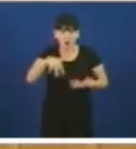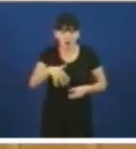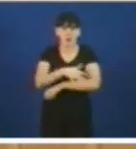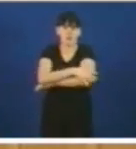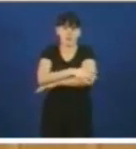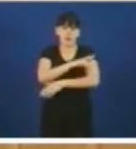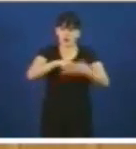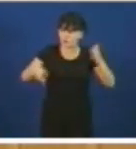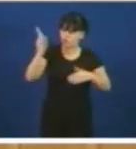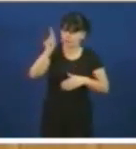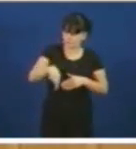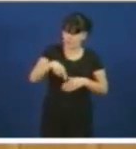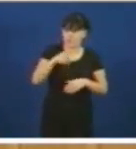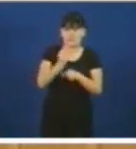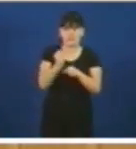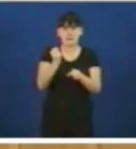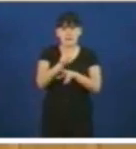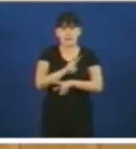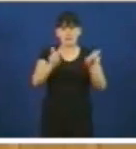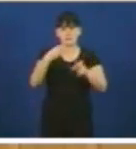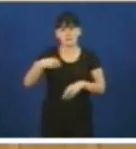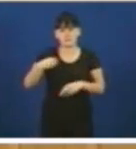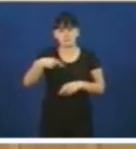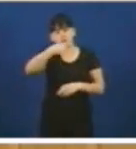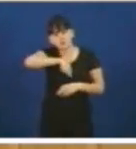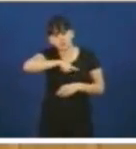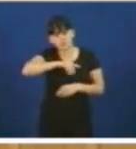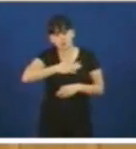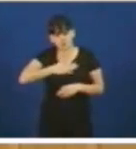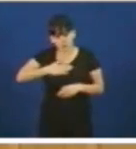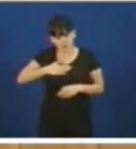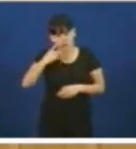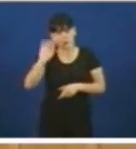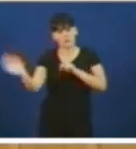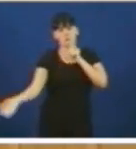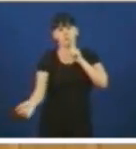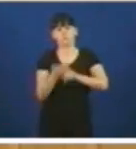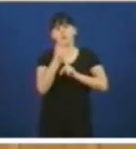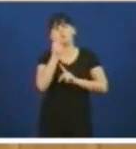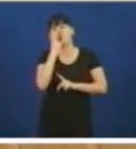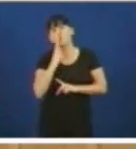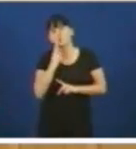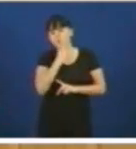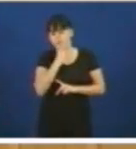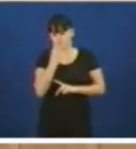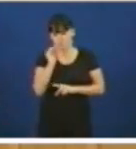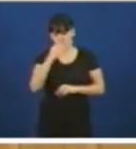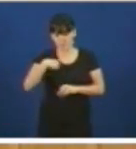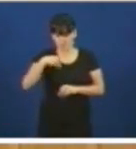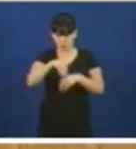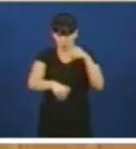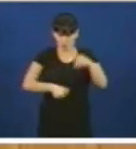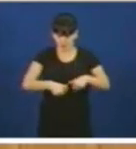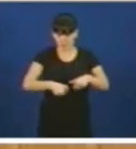si en o que está a traballar o goberno galego esperamos entre todos a cadar os cumprimentos destas demandas co goberno